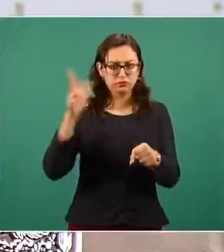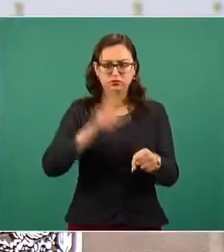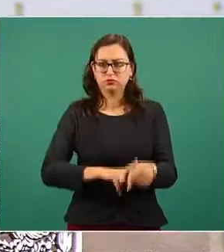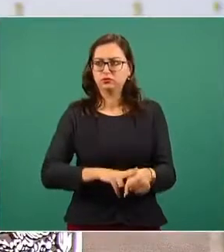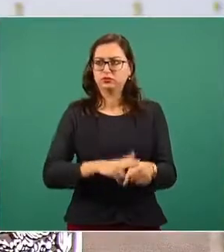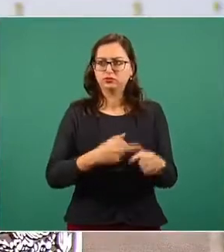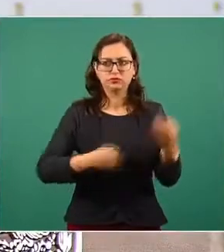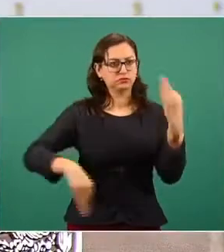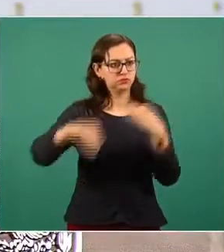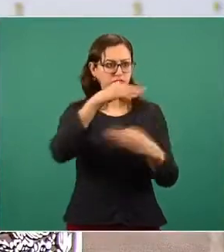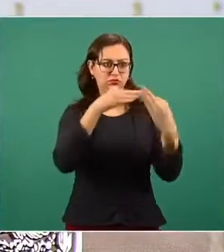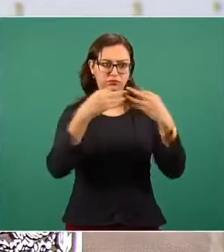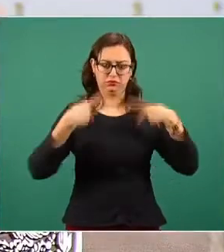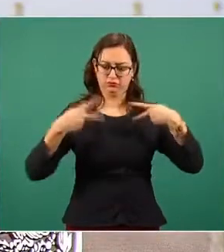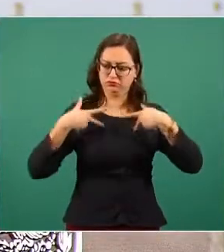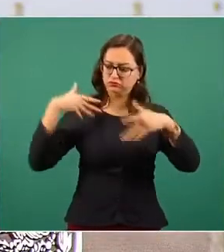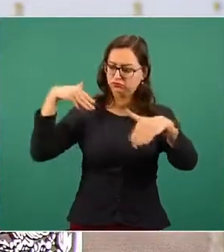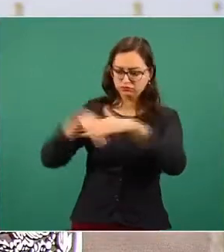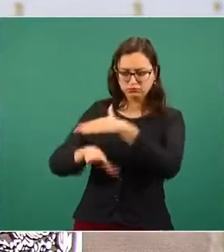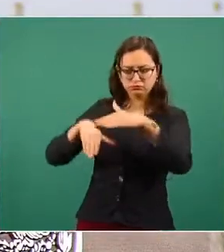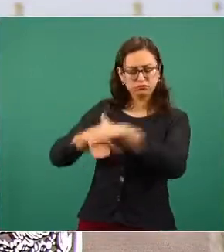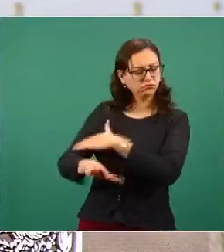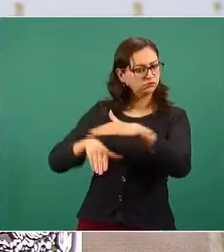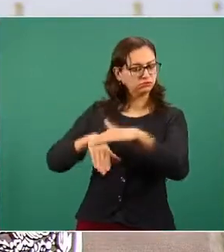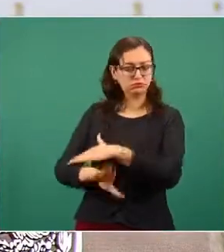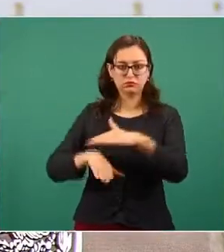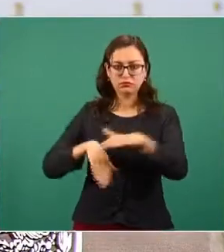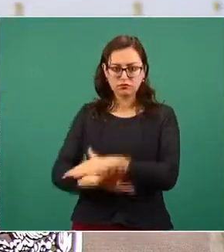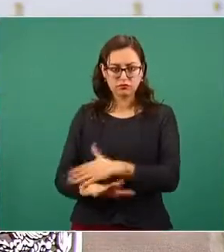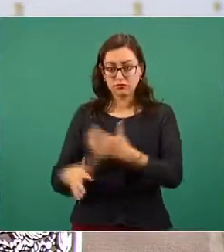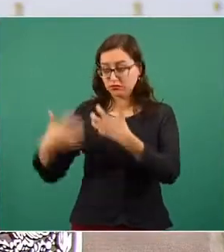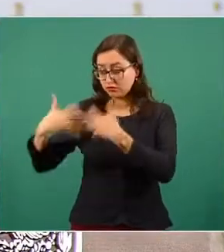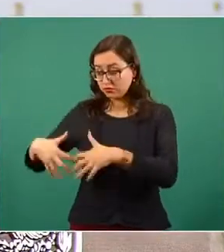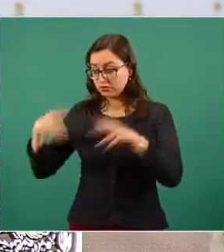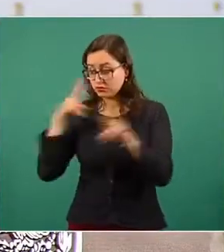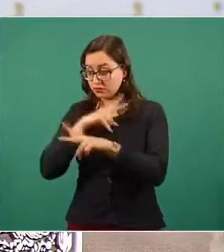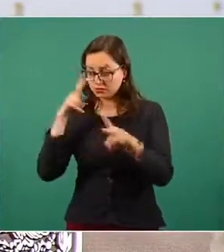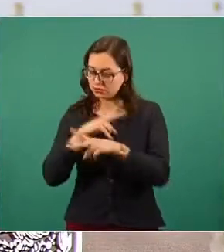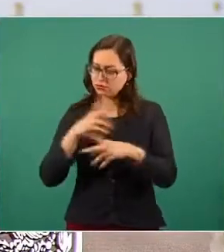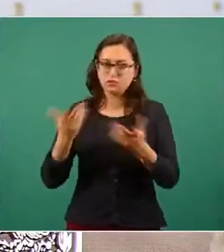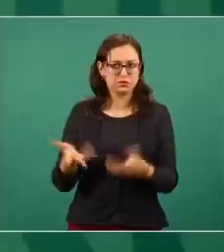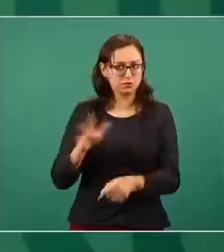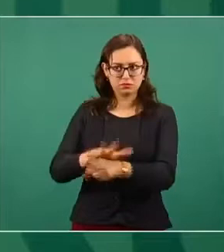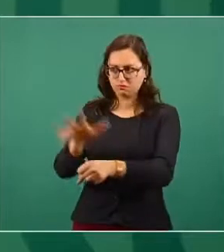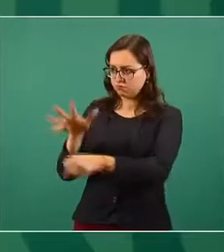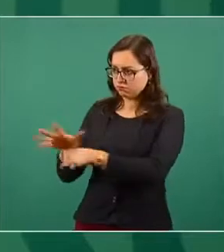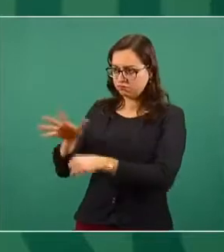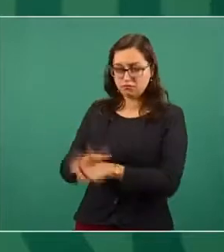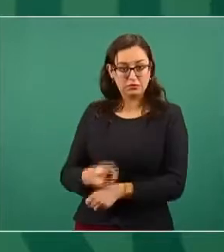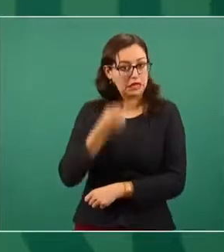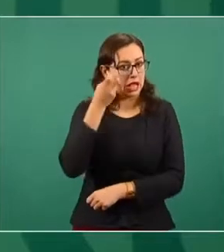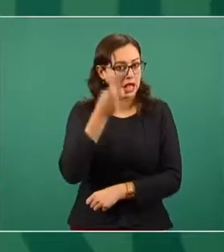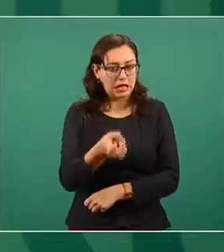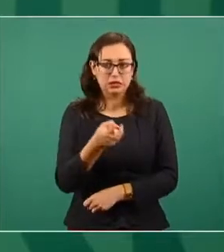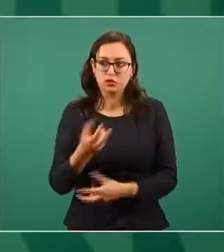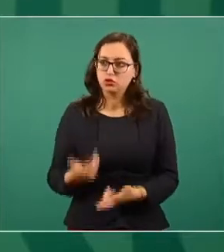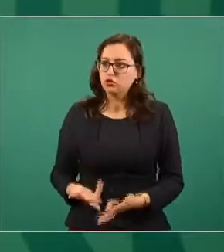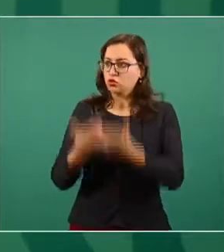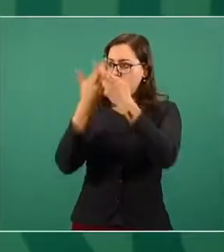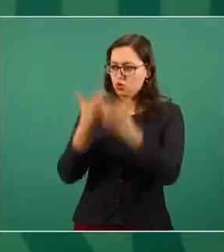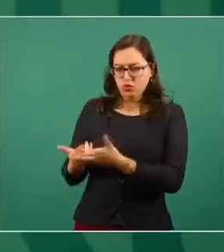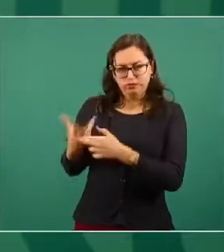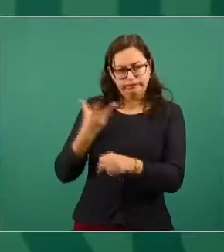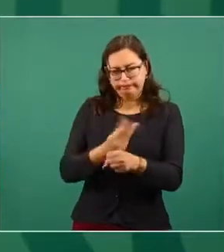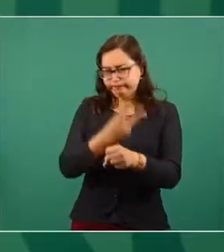sin una cama si la necesita, que nadie se quede sin un ventilador en caso de que sus síntomas se agraven y sea esto necesario.